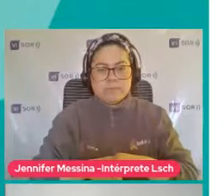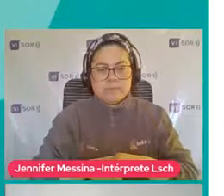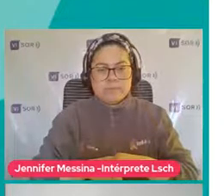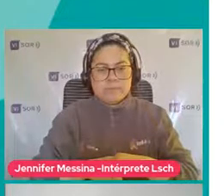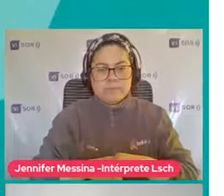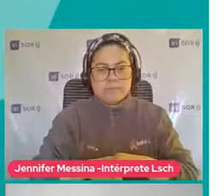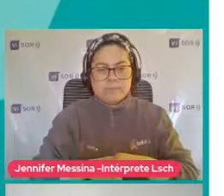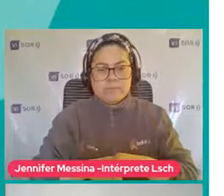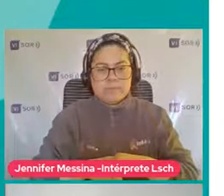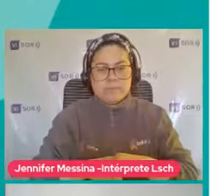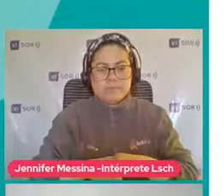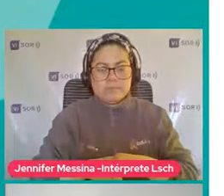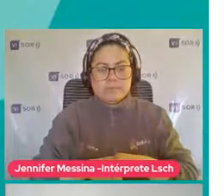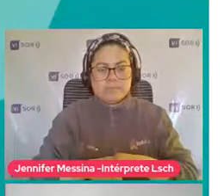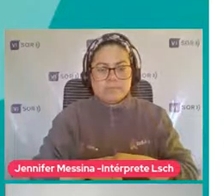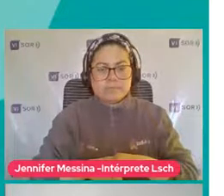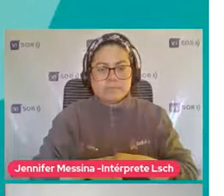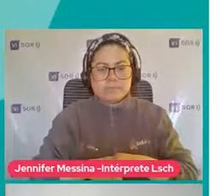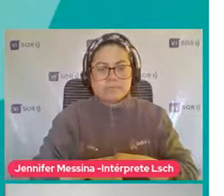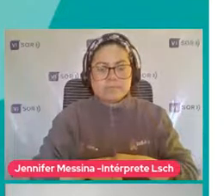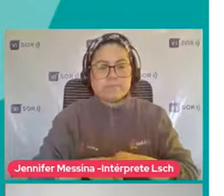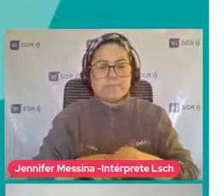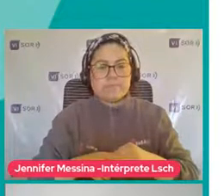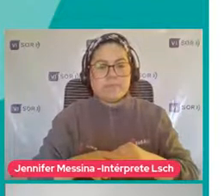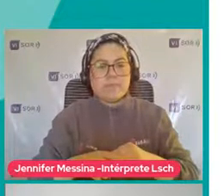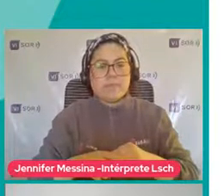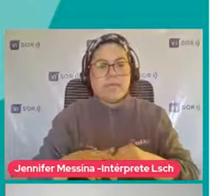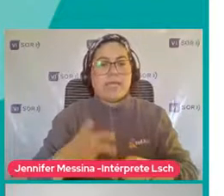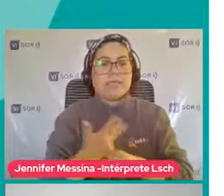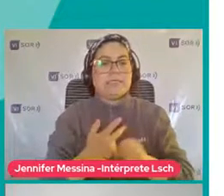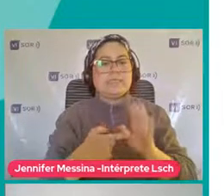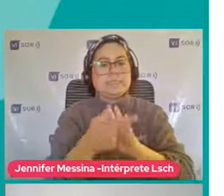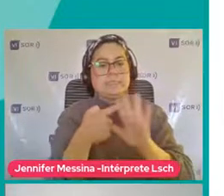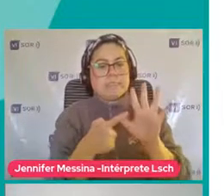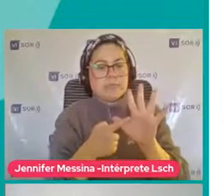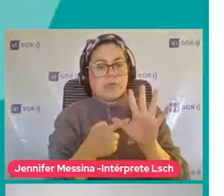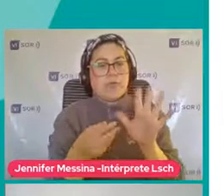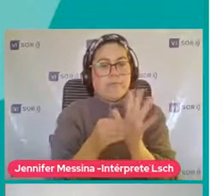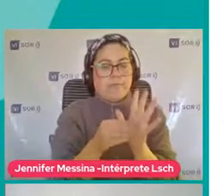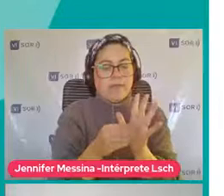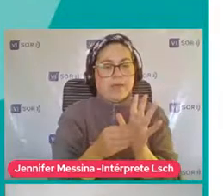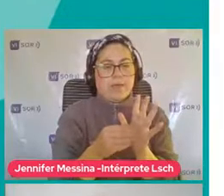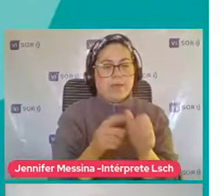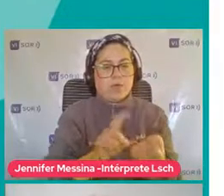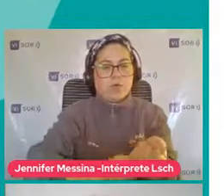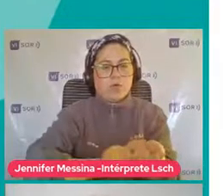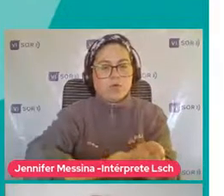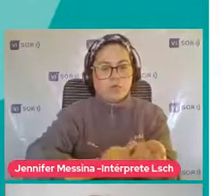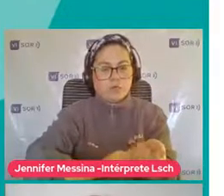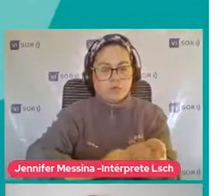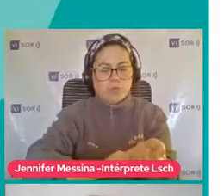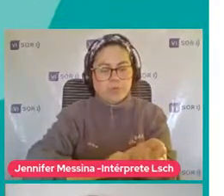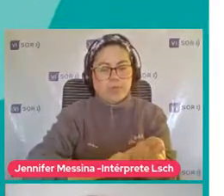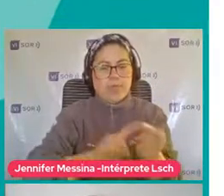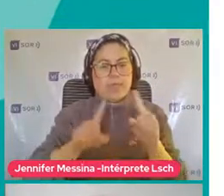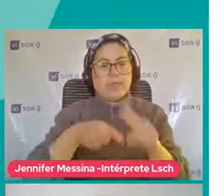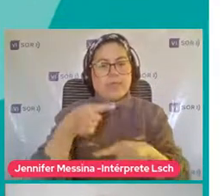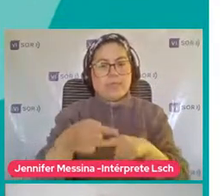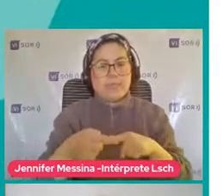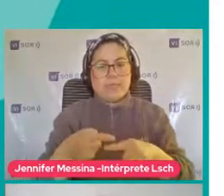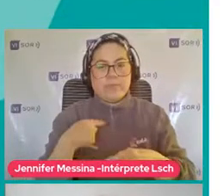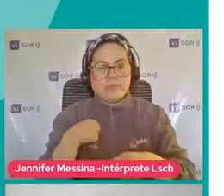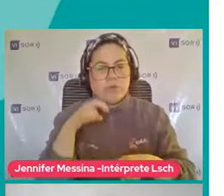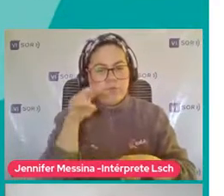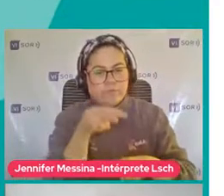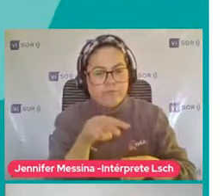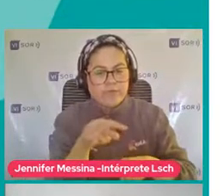Y posterior a esto Vamos a leer 5 conductas más Y vamos a hacer ¿Qué pasa? ¿Qué pasa cuando yo Estoy detectando Algunas de estas